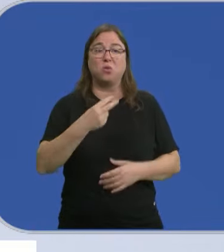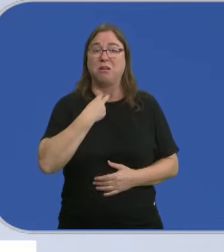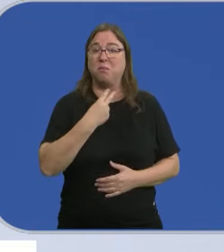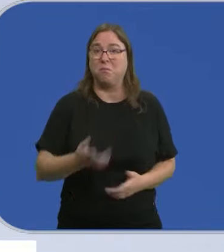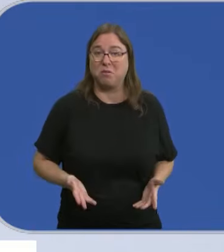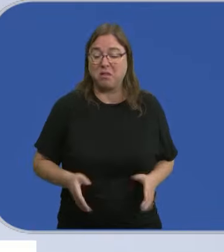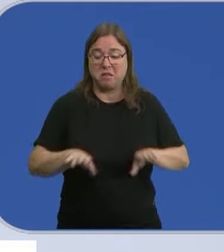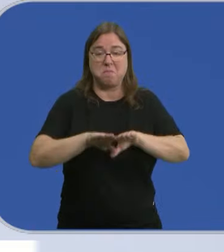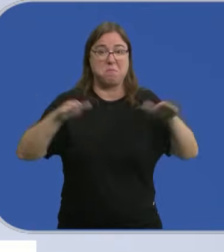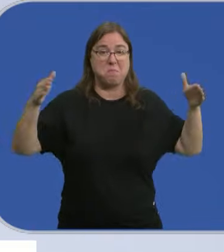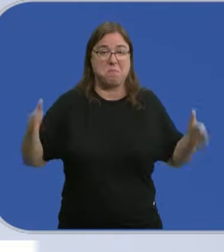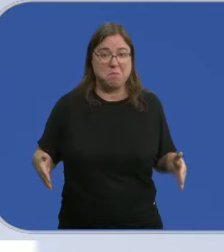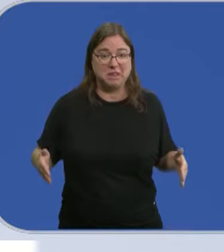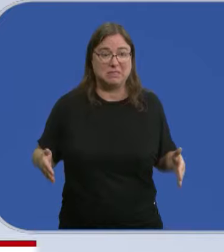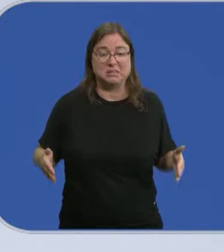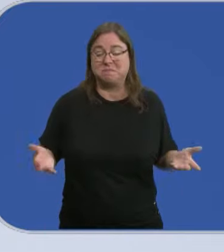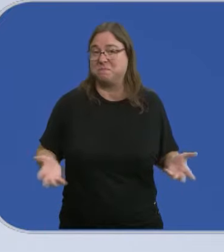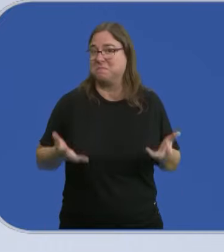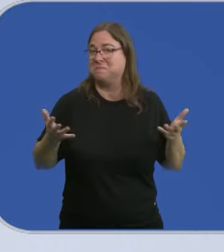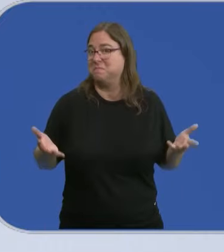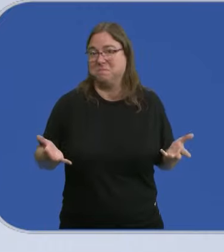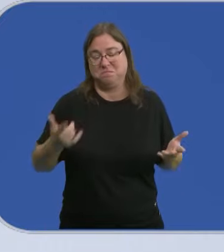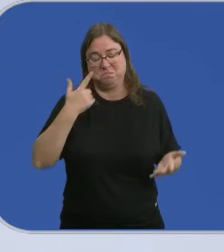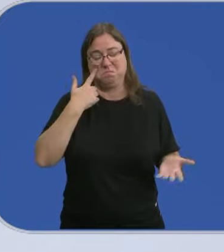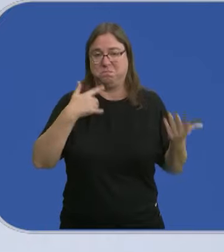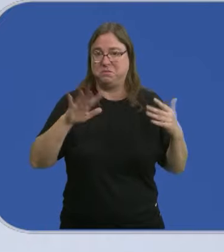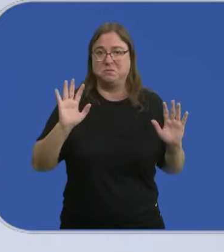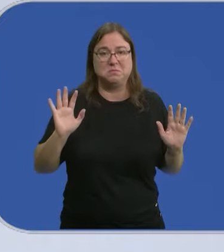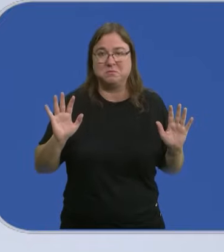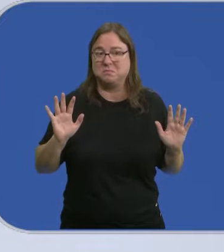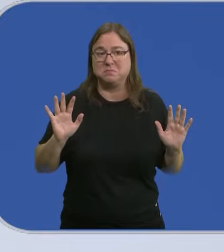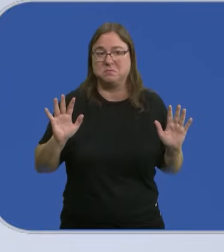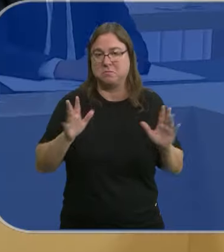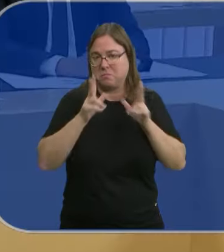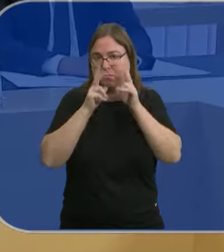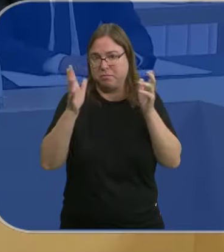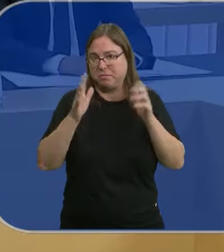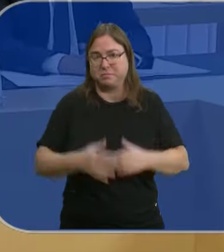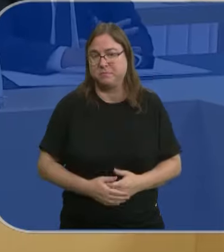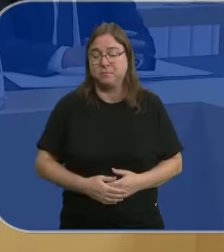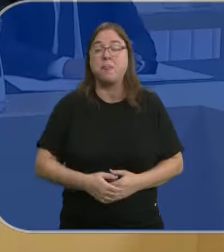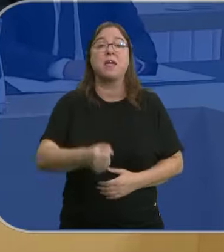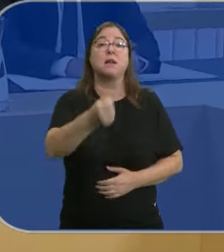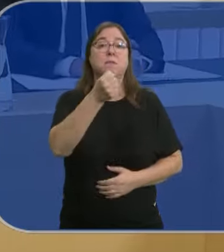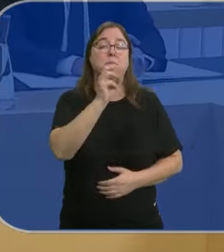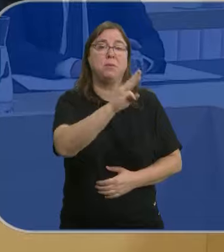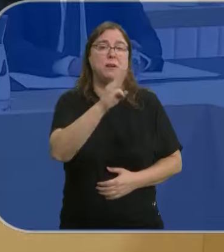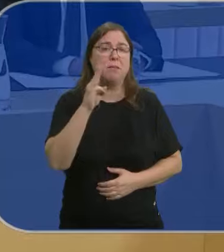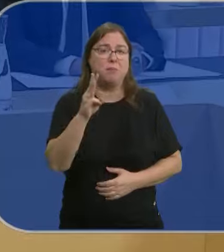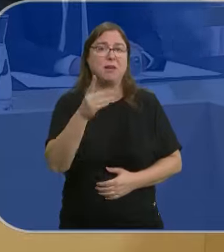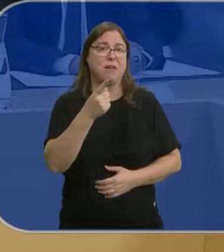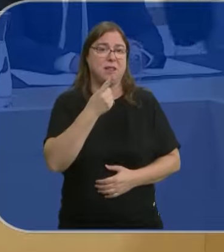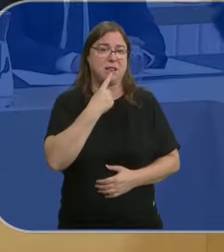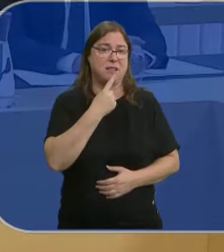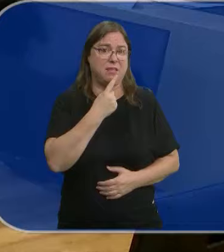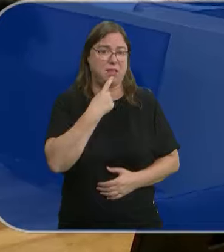y en la mesa con subsiguiente ha sido absolutamente terrible. El Partido Popular defiende con estas